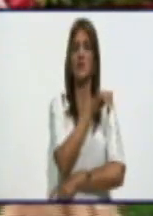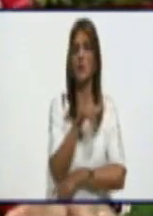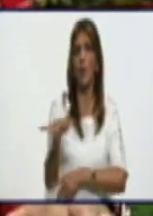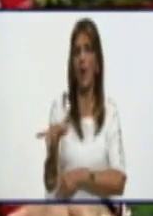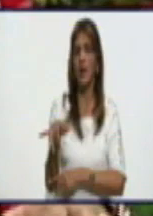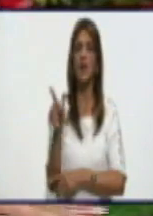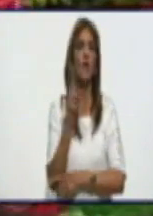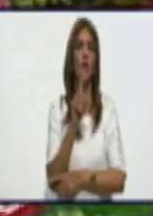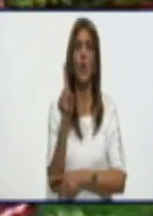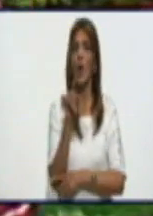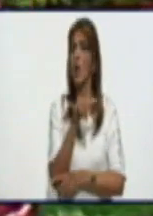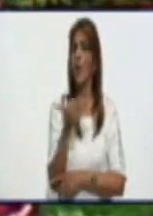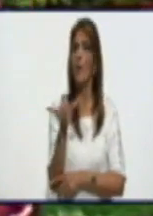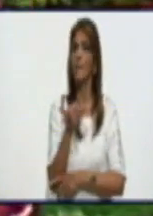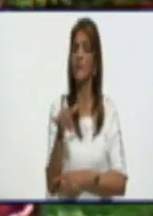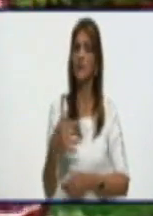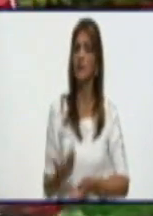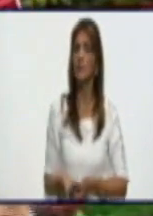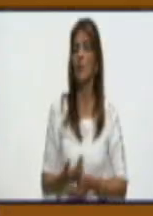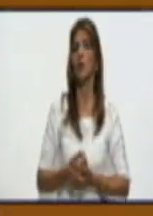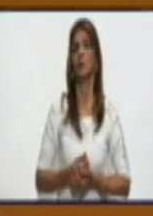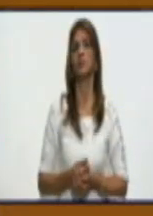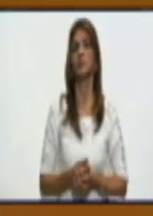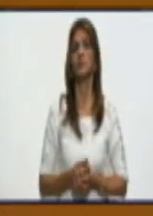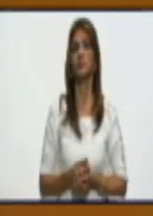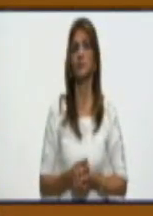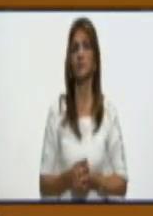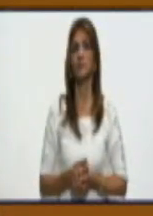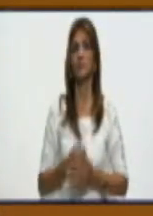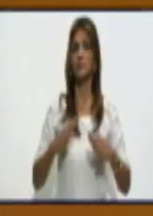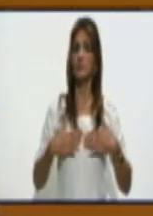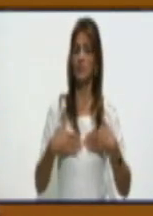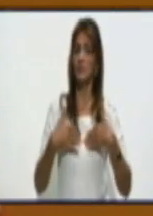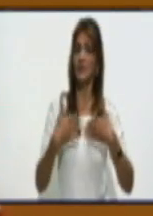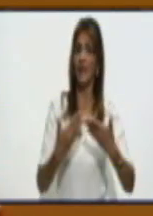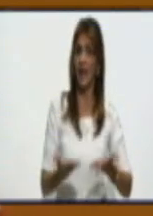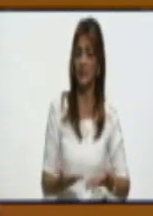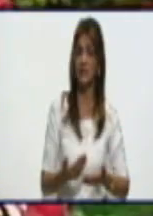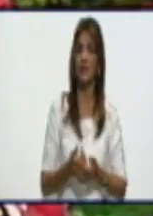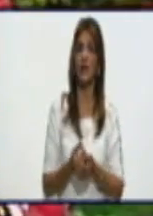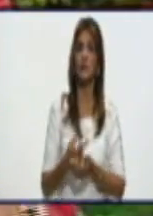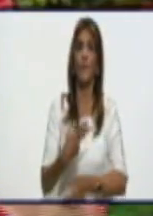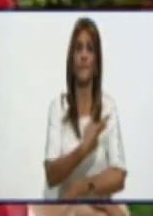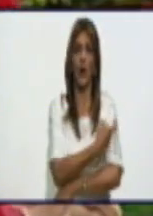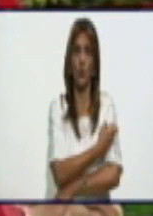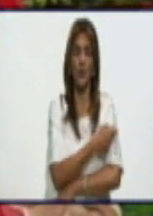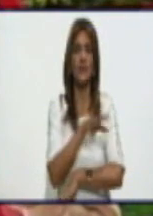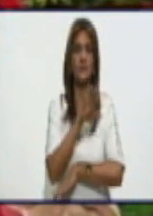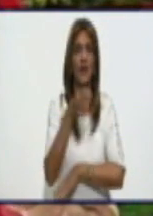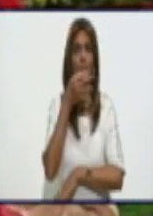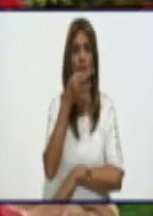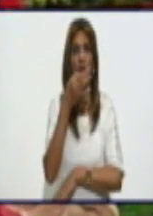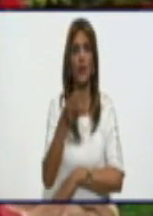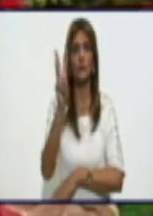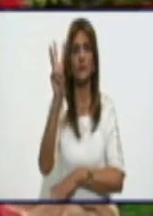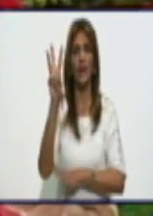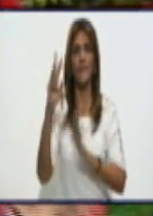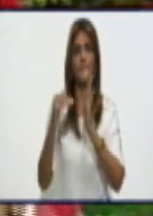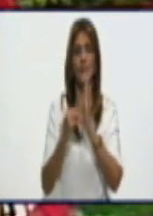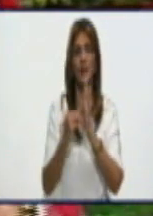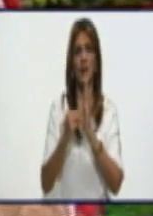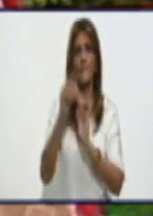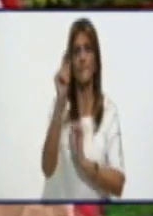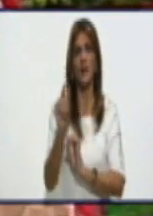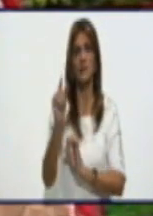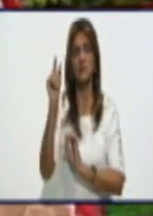lo mismo el candidato vacunal que la intervención. El candidato vacunal, como ya hemos explicado, unas 3.000 personas recibieron el